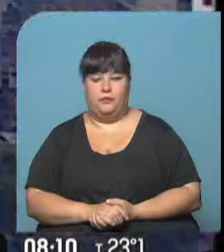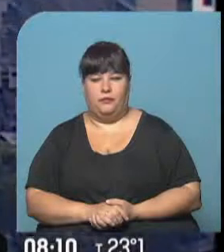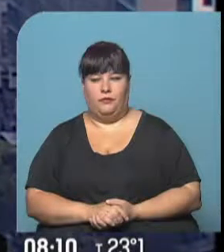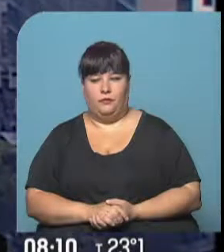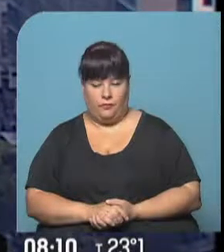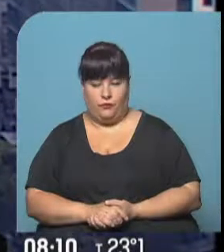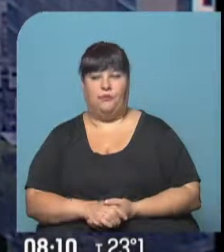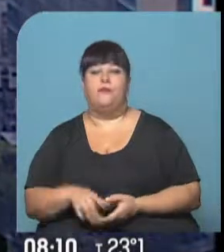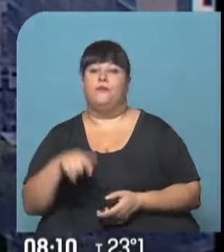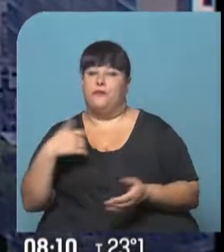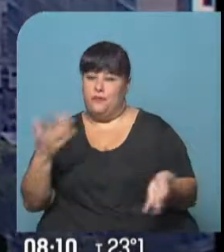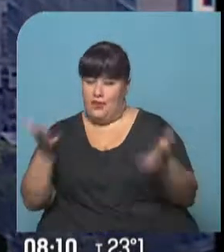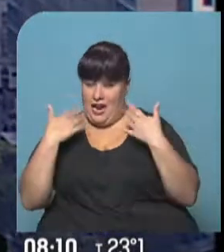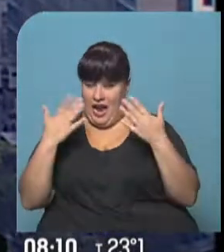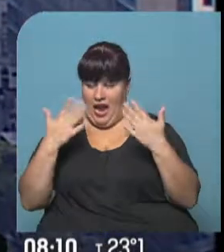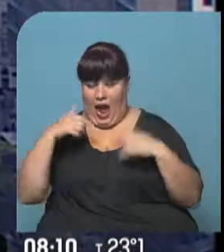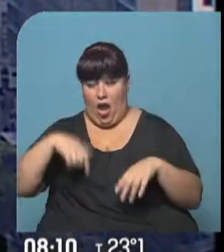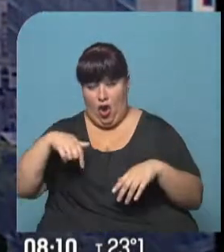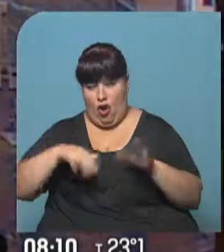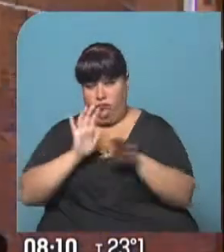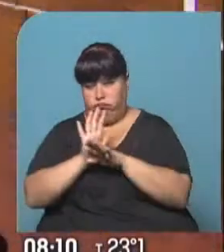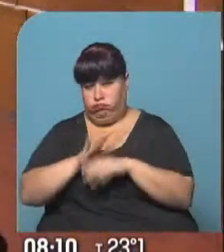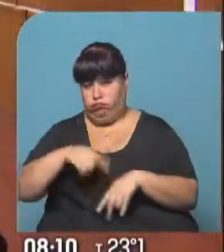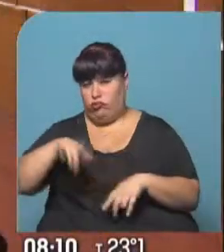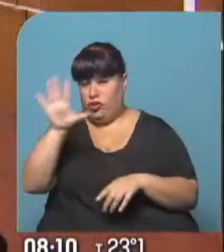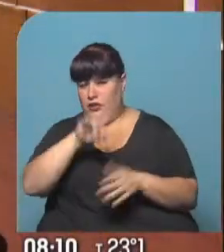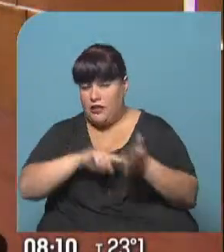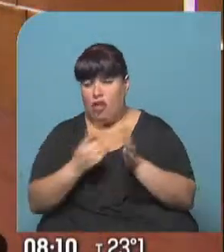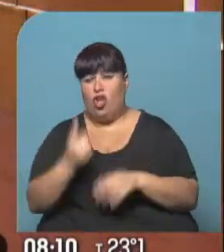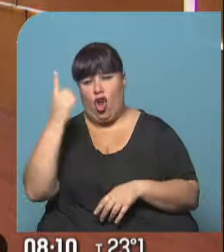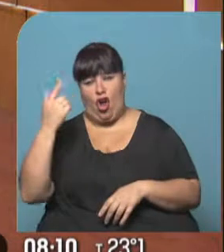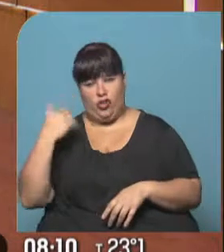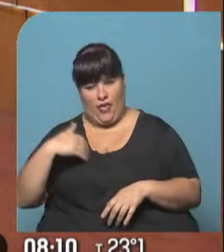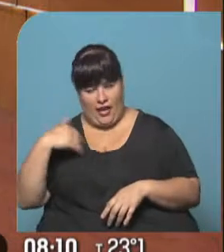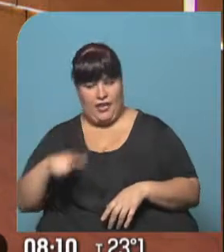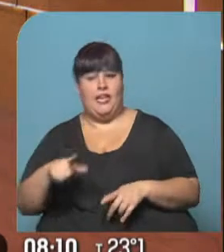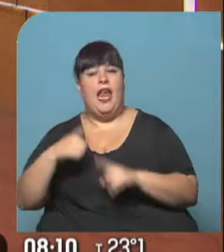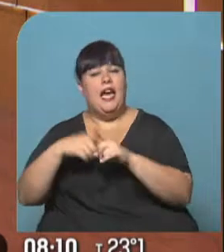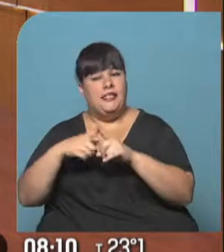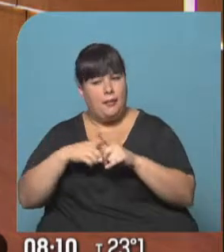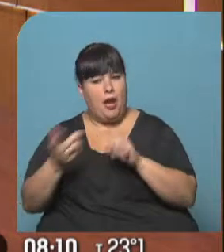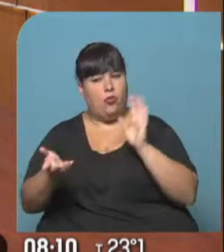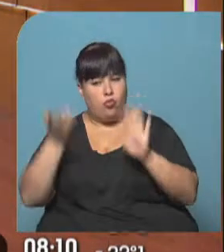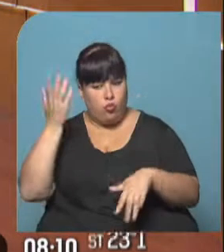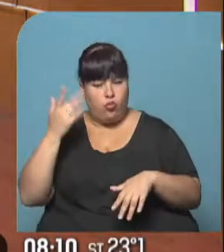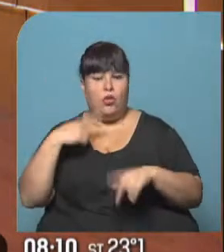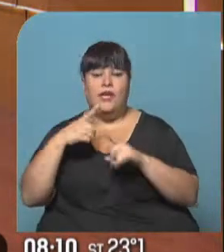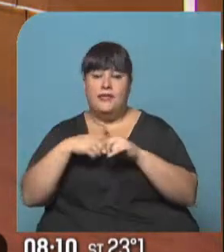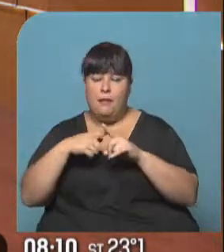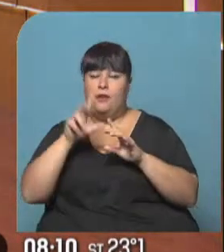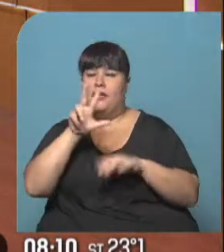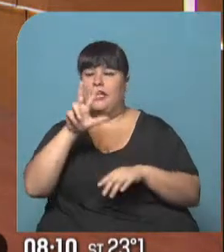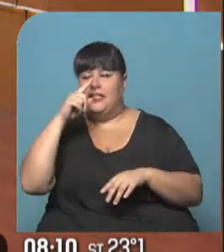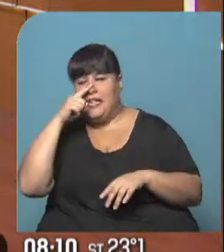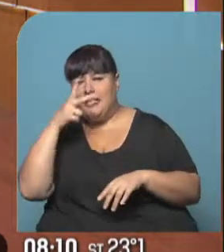Y aire muy caluroso está cubriendo prácticamente todo el centro y norte del país con temperaturas bastante elevadas, temperaturas que alcanzan los